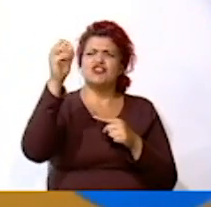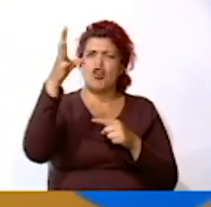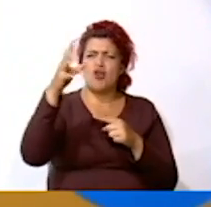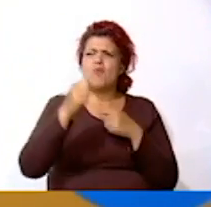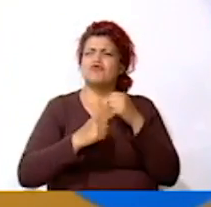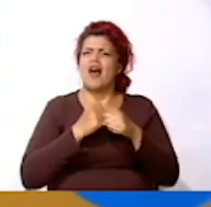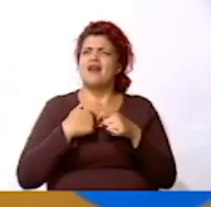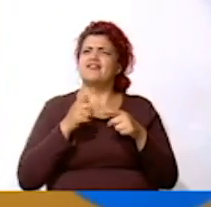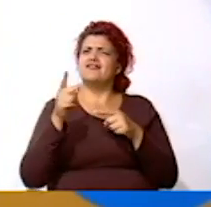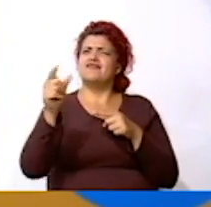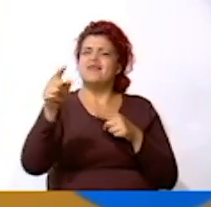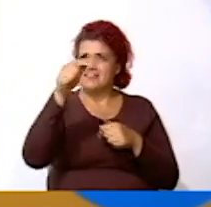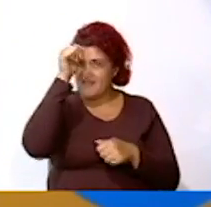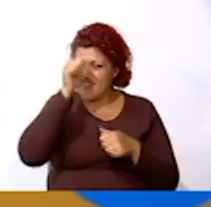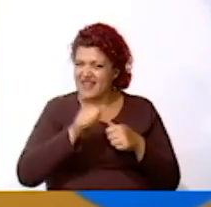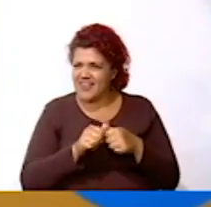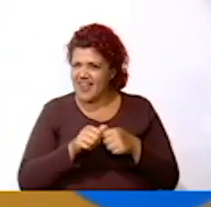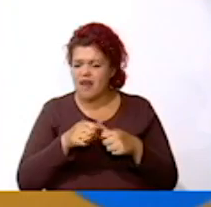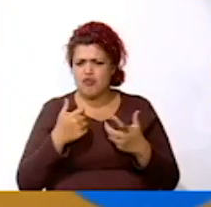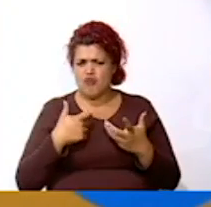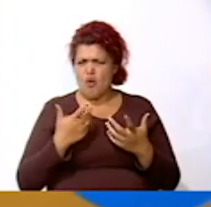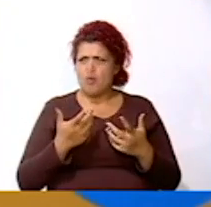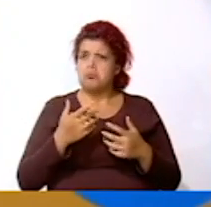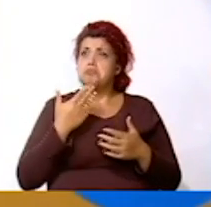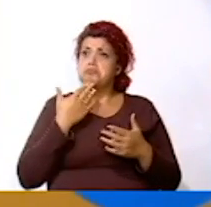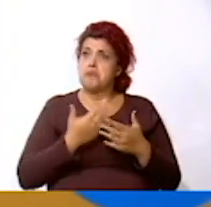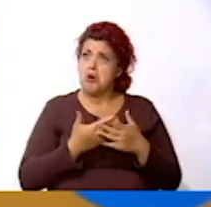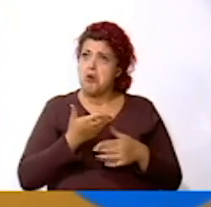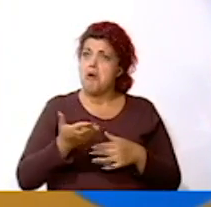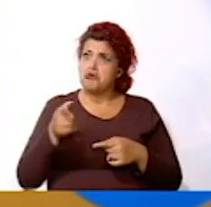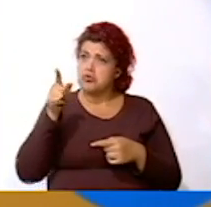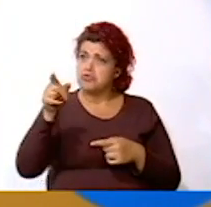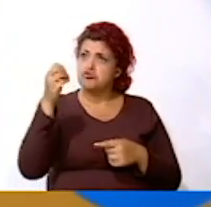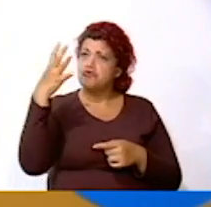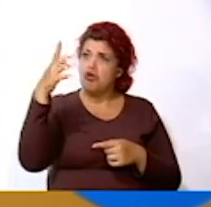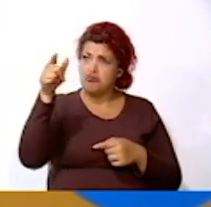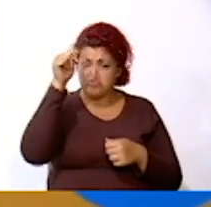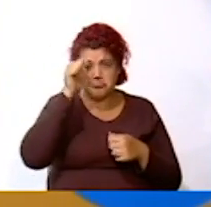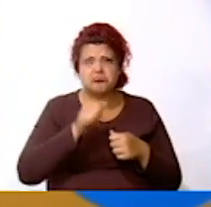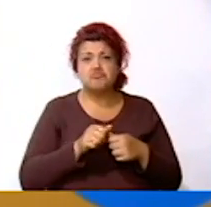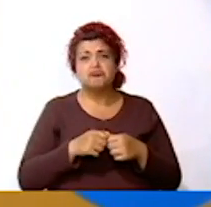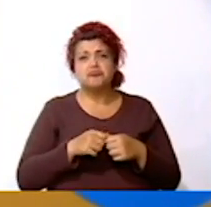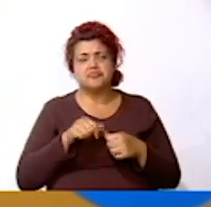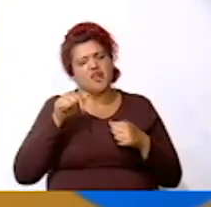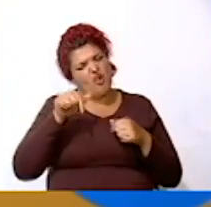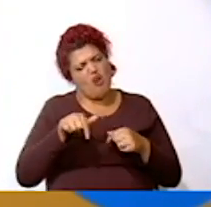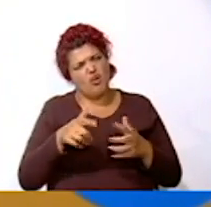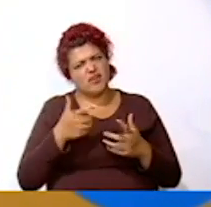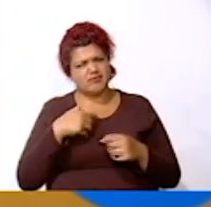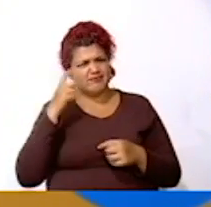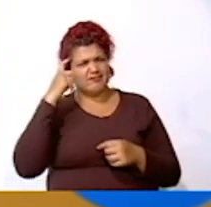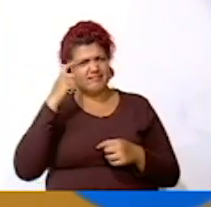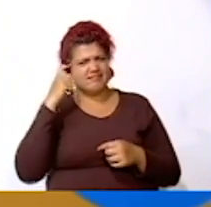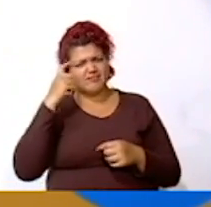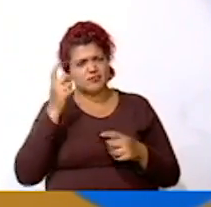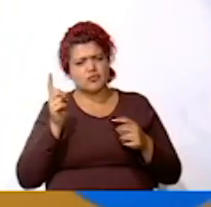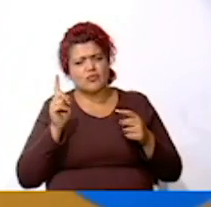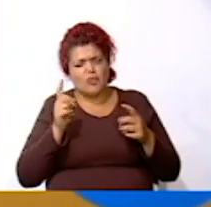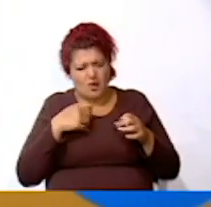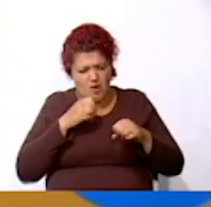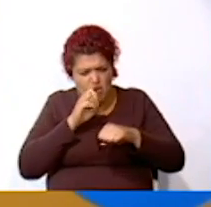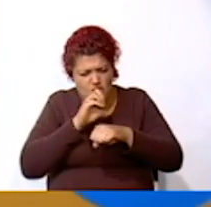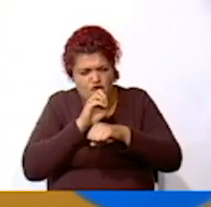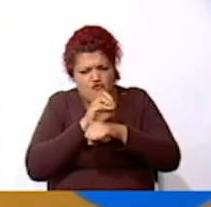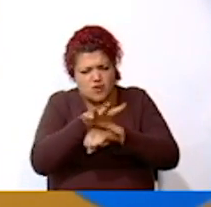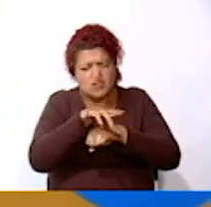¿Qué beneficios obtenemos del sol? Hoy en el programa vamos a analizar ¿Cuál es la influencia que tiene